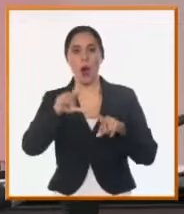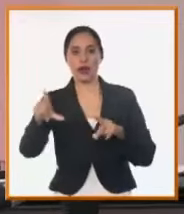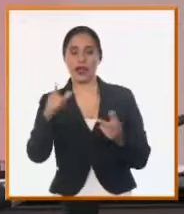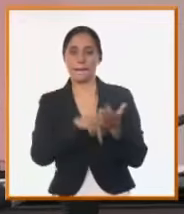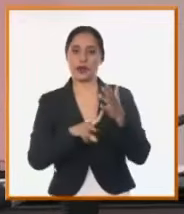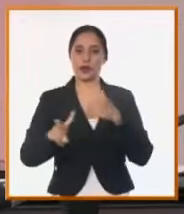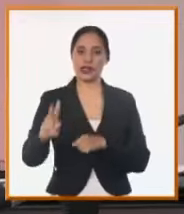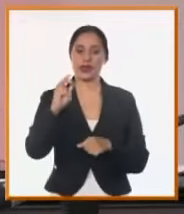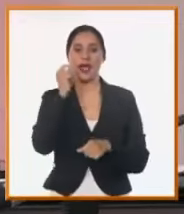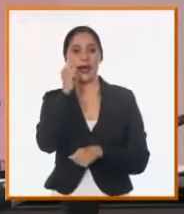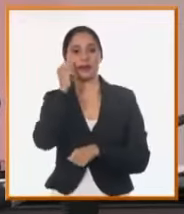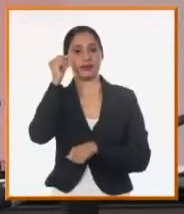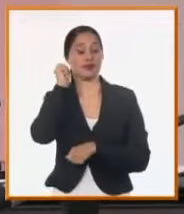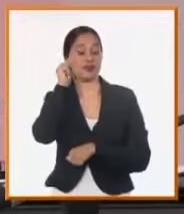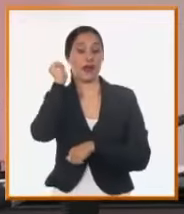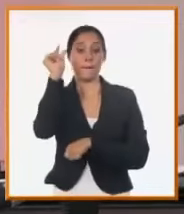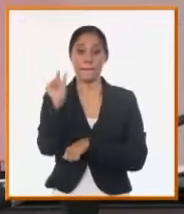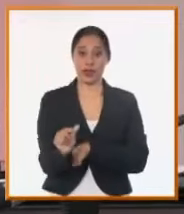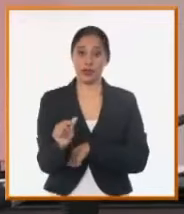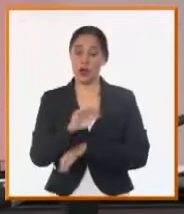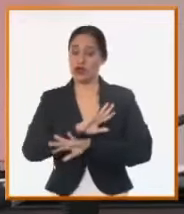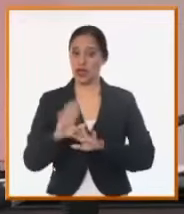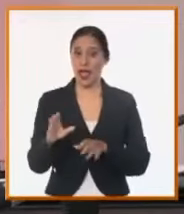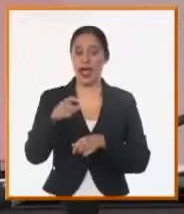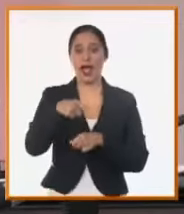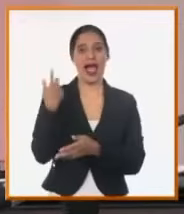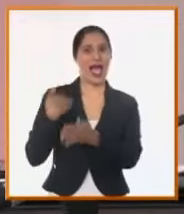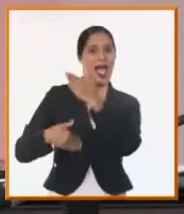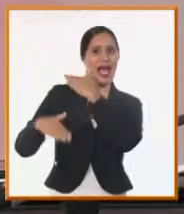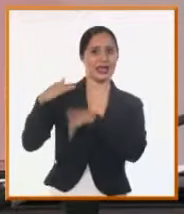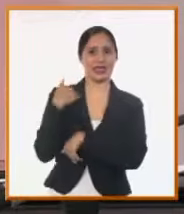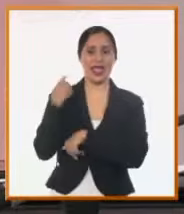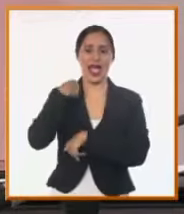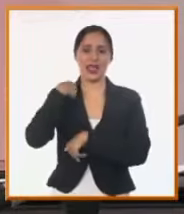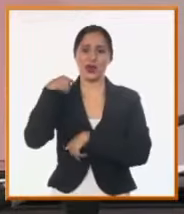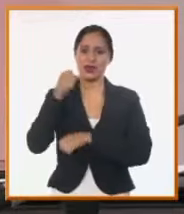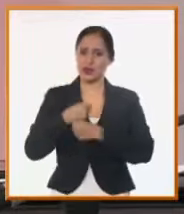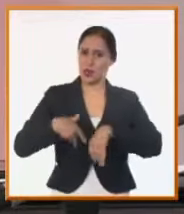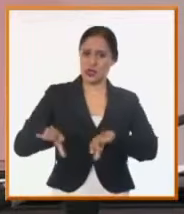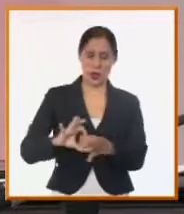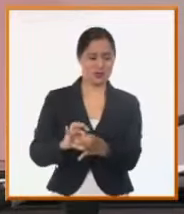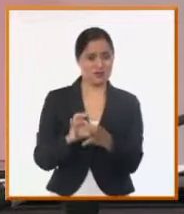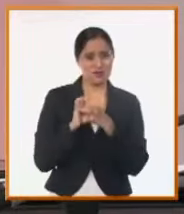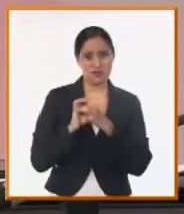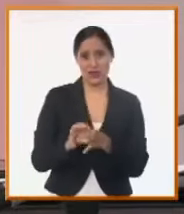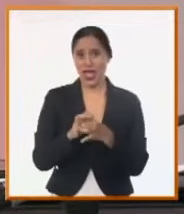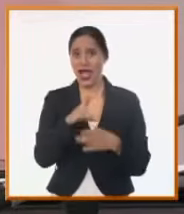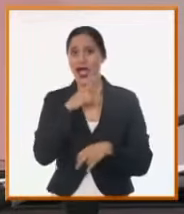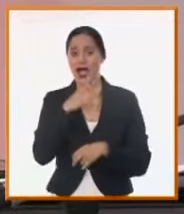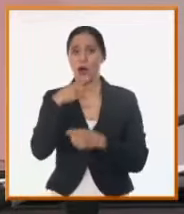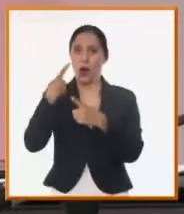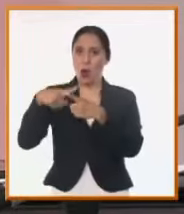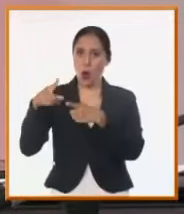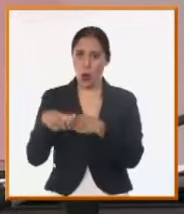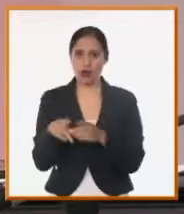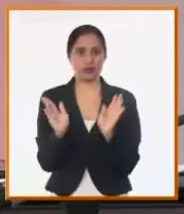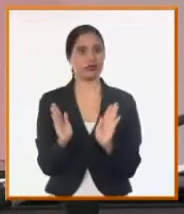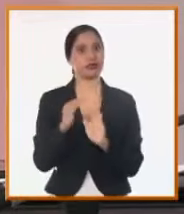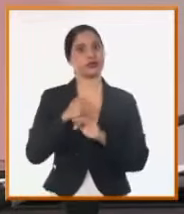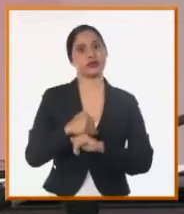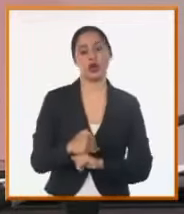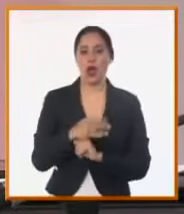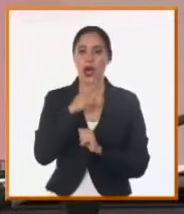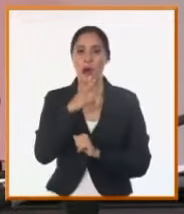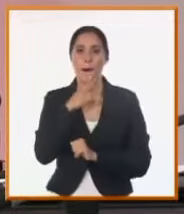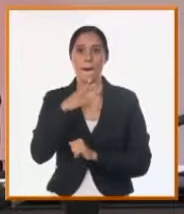Elizabeth, dice que ese territorio tiene ya hace años una situación crítica y los últimos dos hipercríticas con ciclos de abasto de agua de